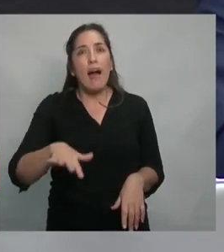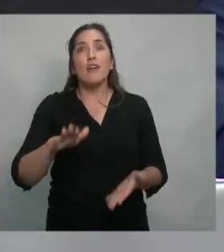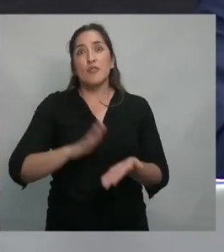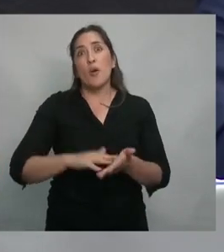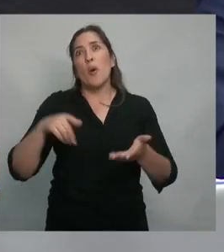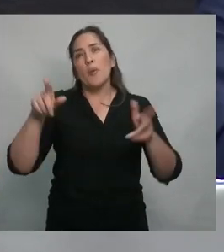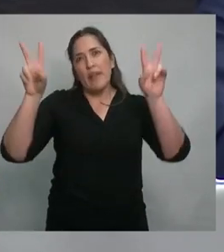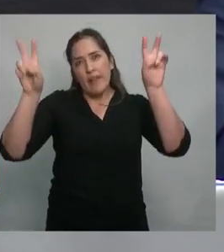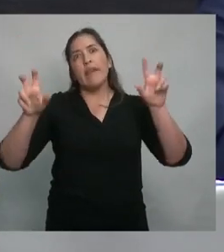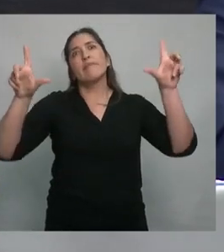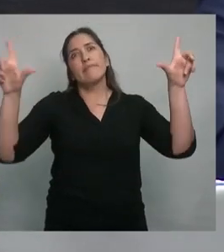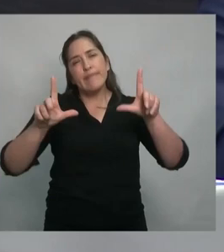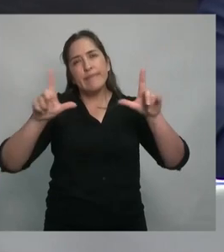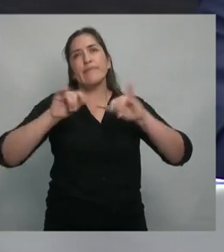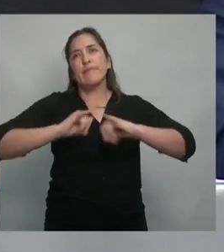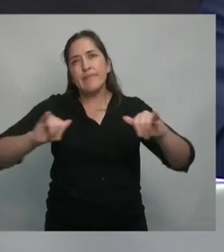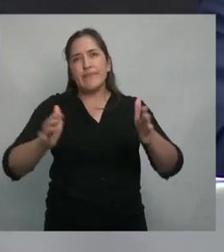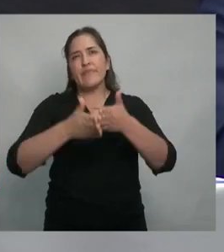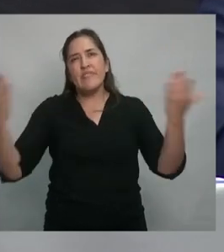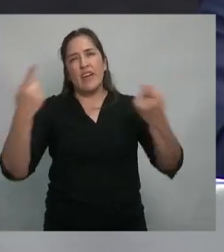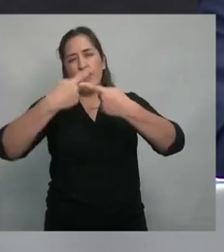mediática, un ejemplo chiquito, muy pequeño.